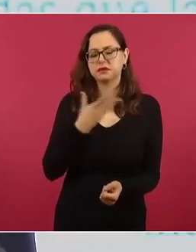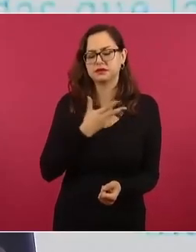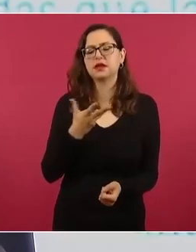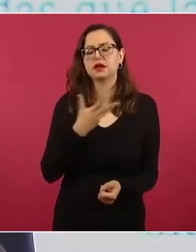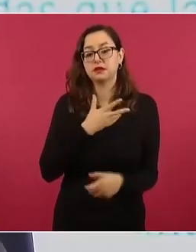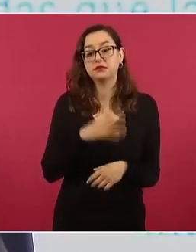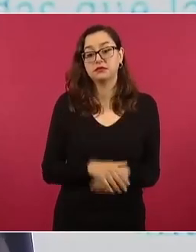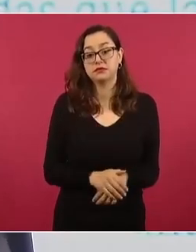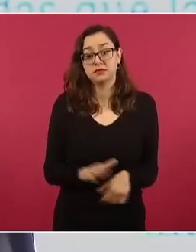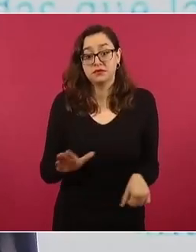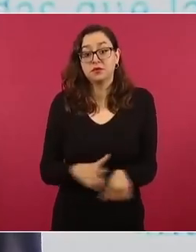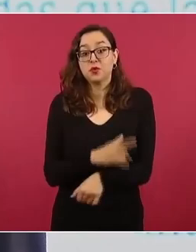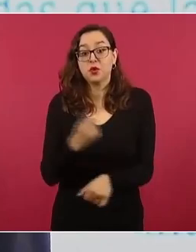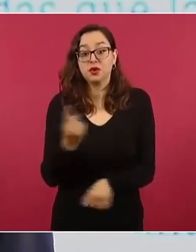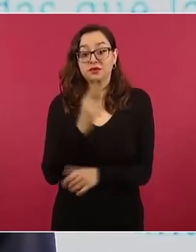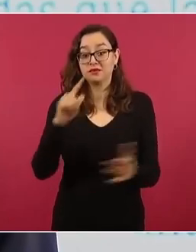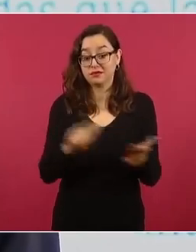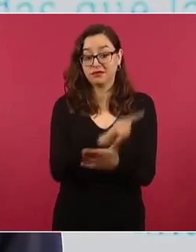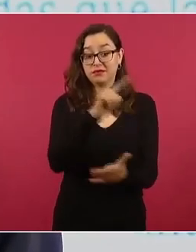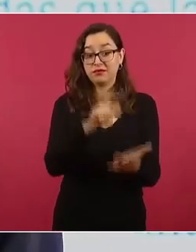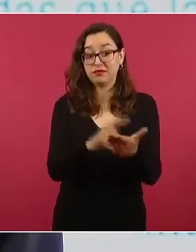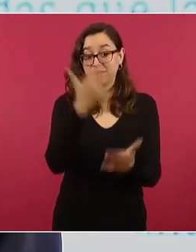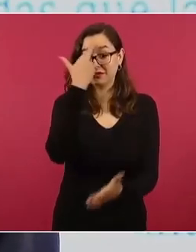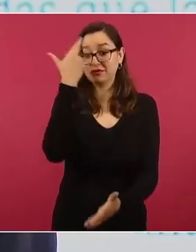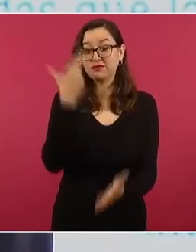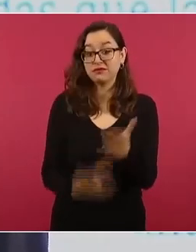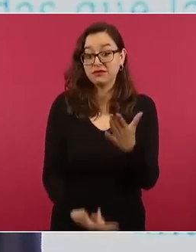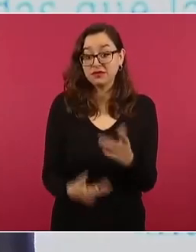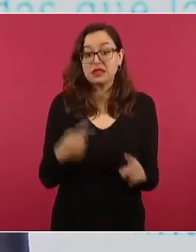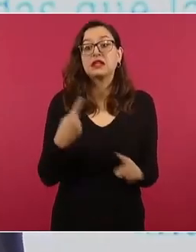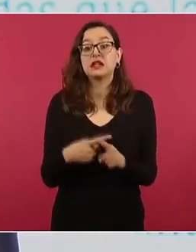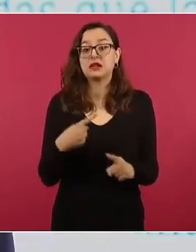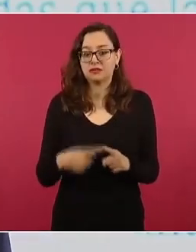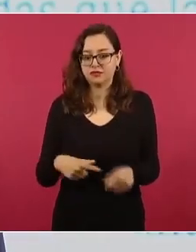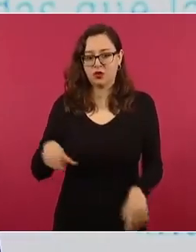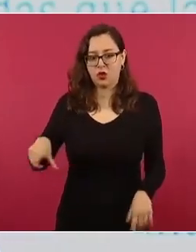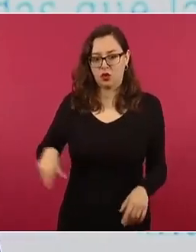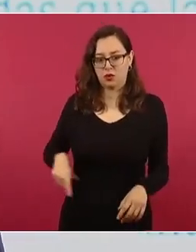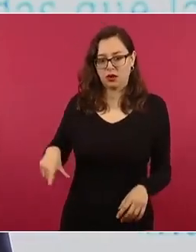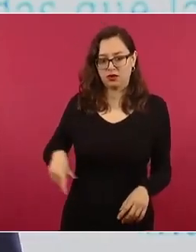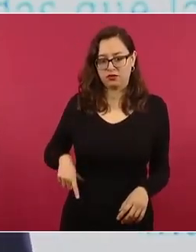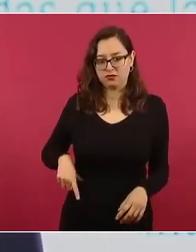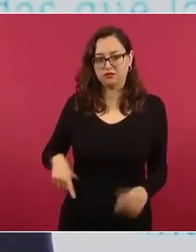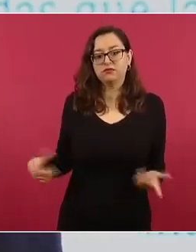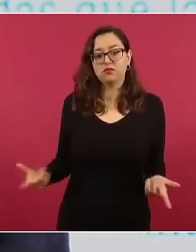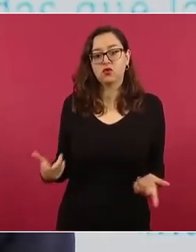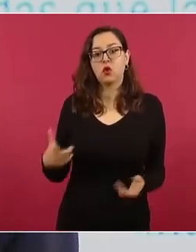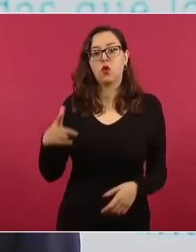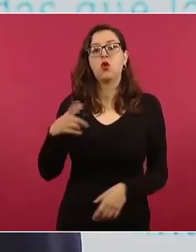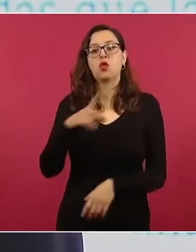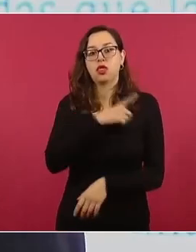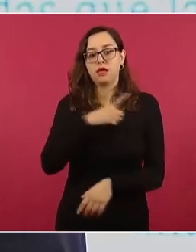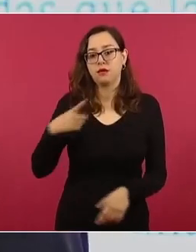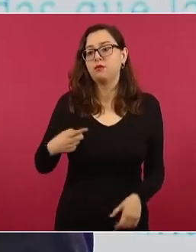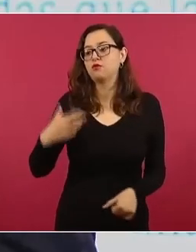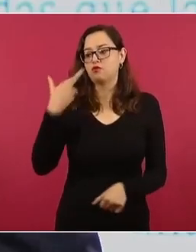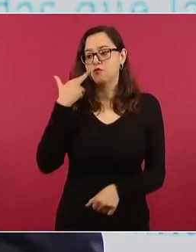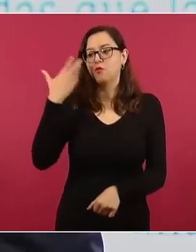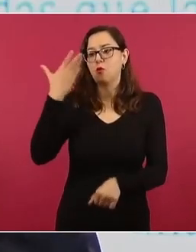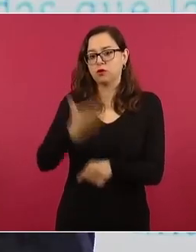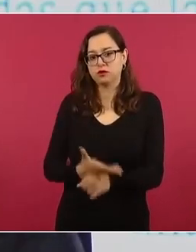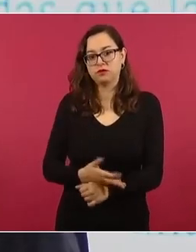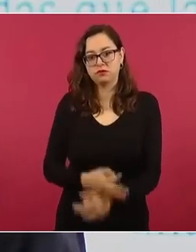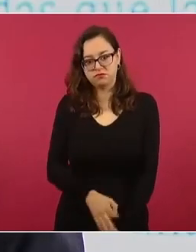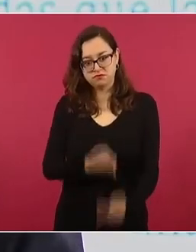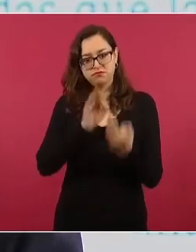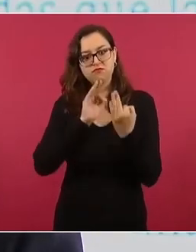además de que es una responsabilidad del gobierno, es un asunto que hemos encarado con convicción y